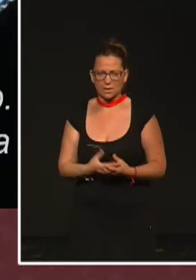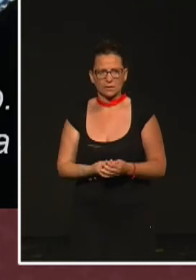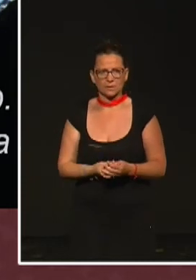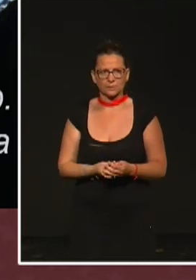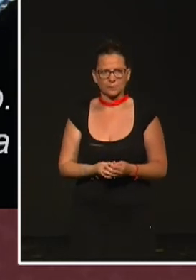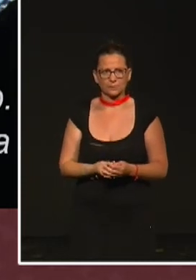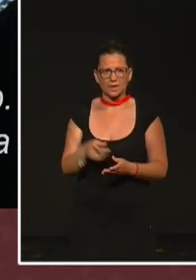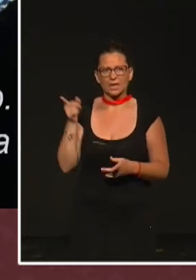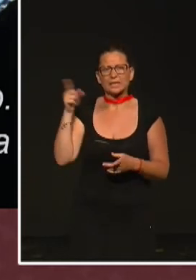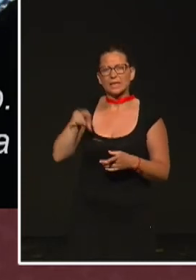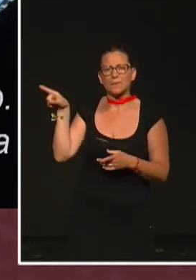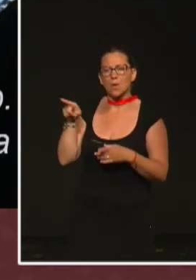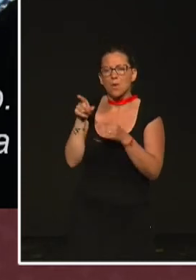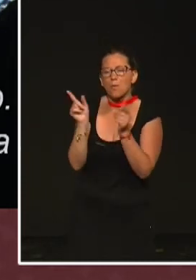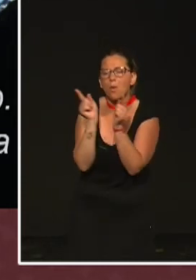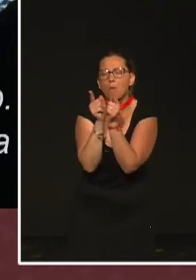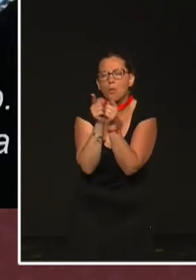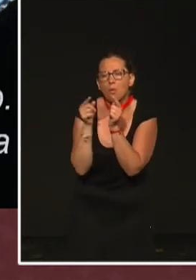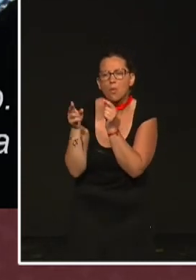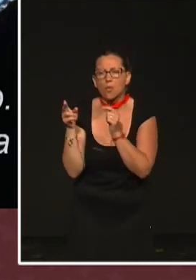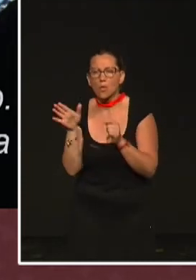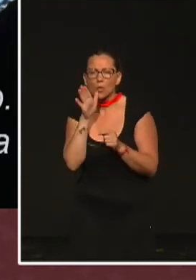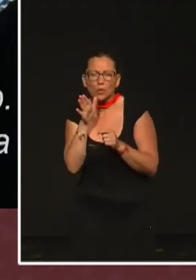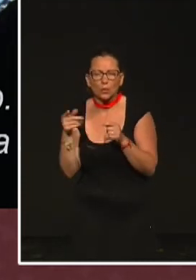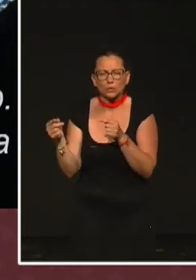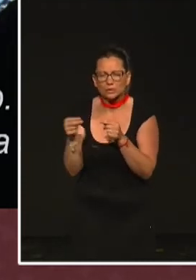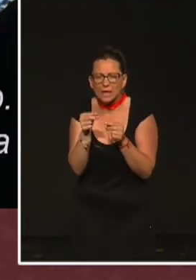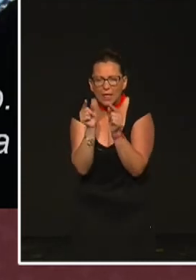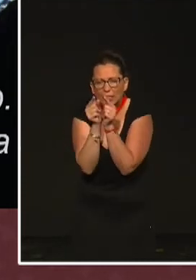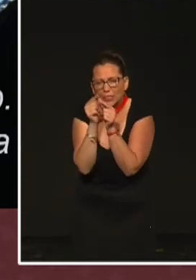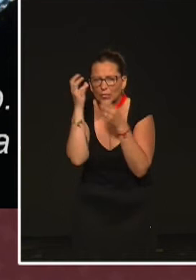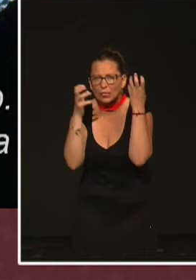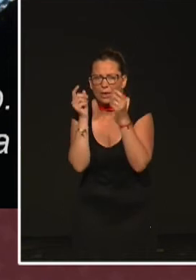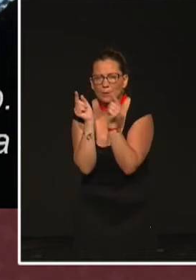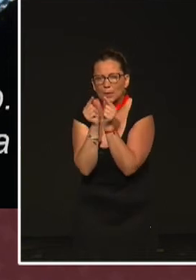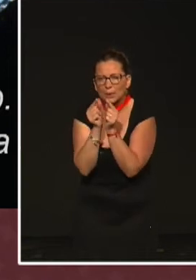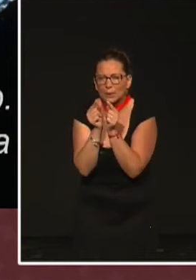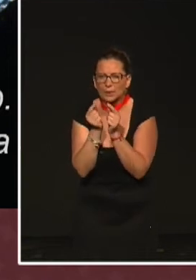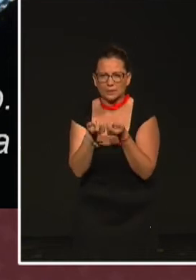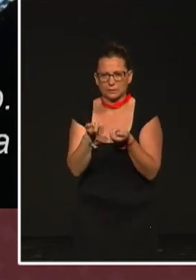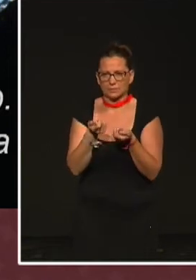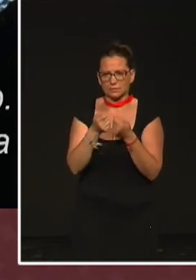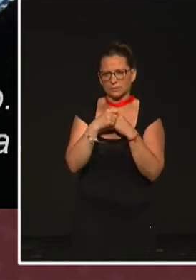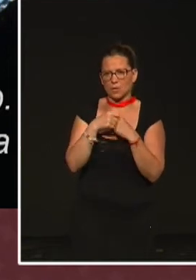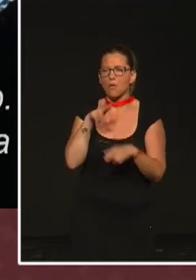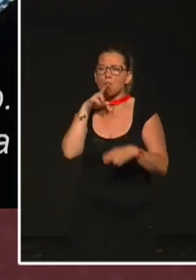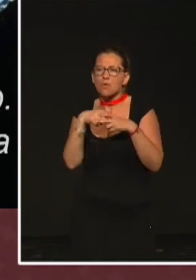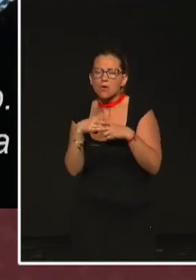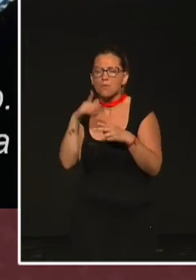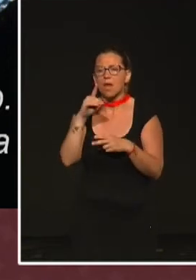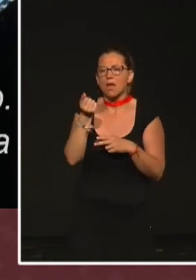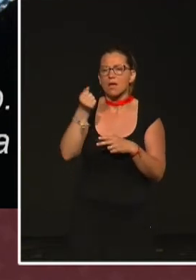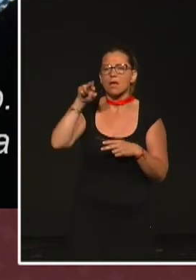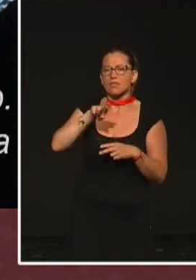Ostrácodos, una especie de crustáceo muy pequeñito, de la familia darwinelidae con los géneros darwela, microdarwínula, darwínula. Todos ellos